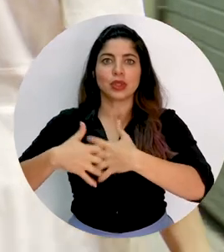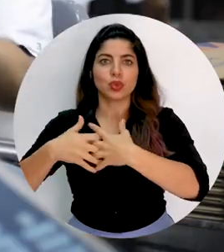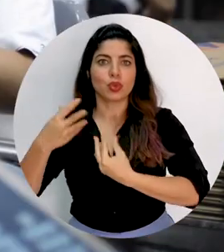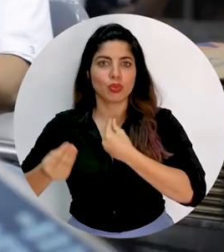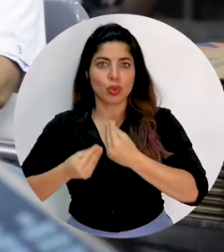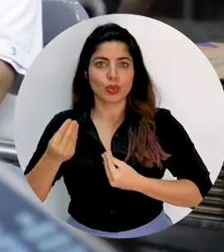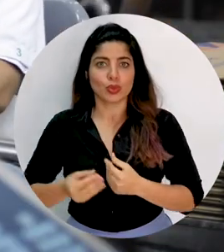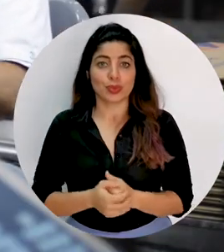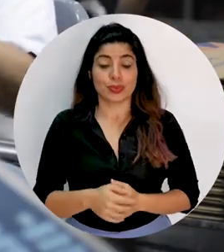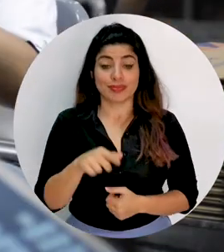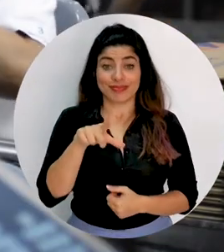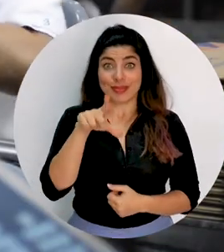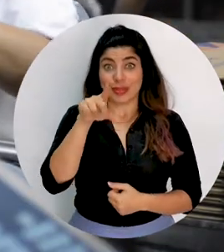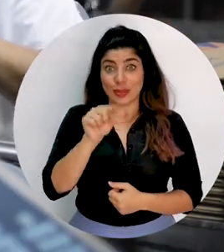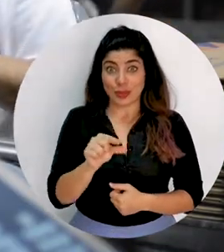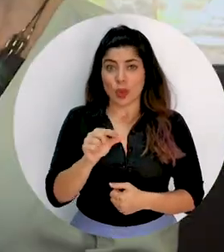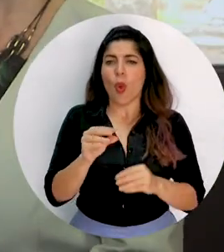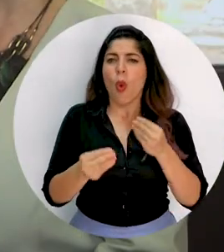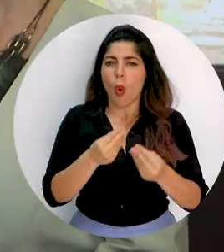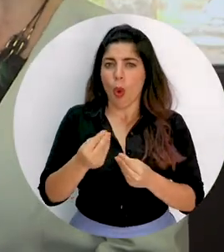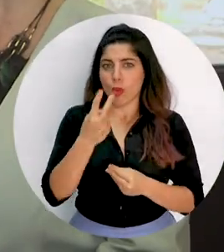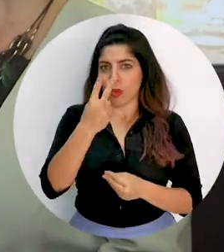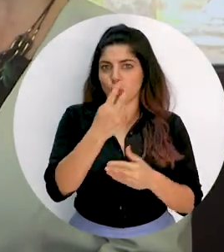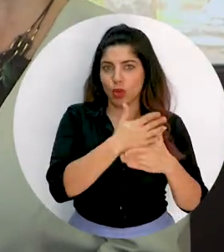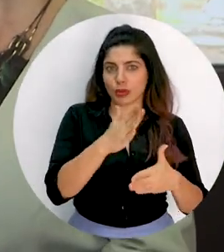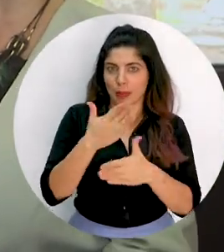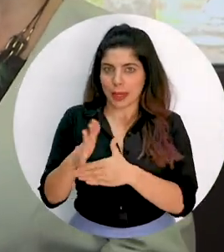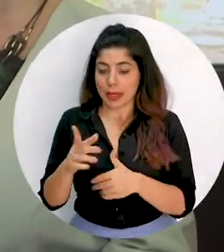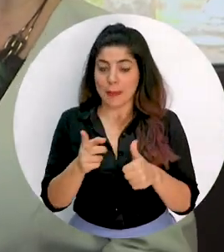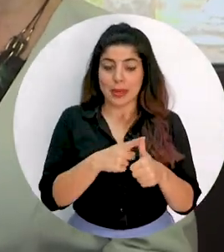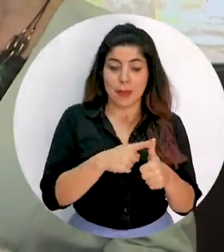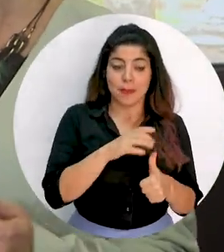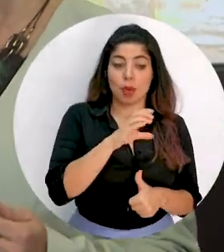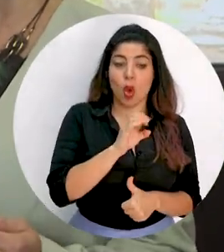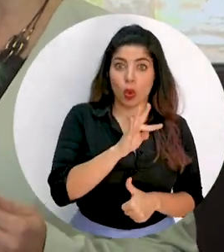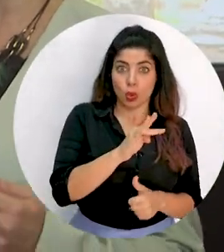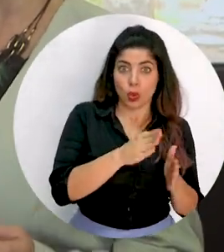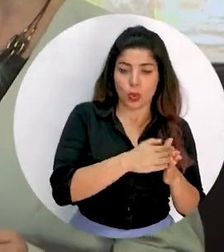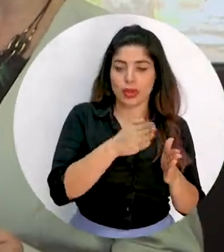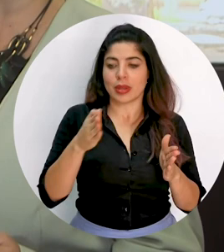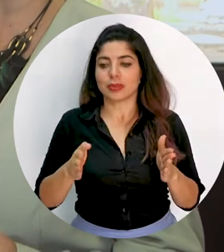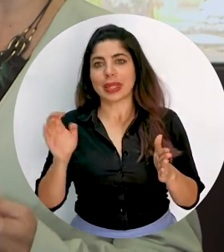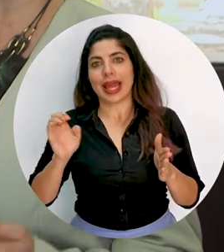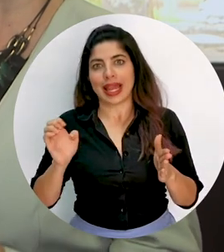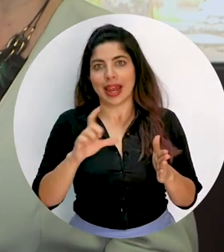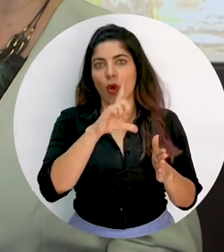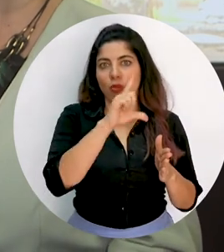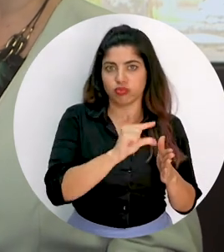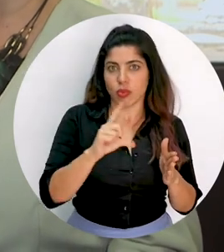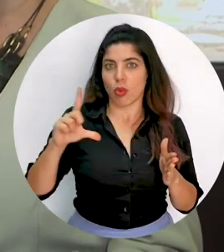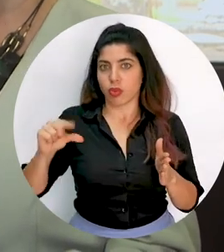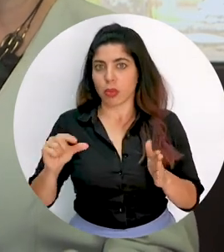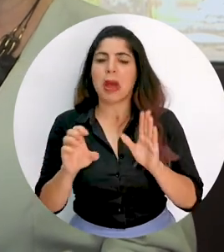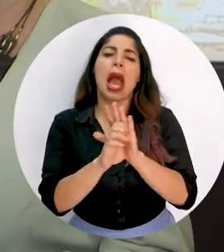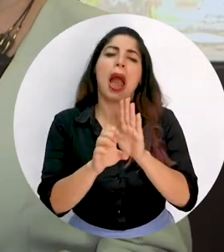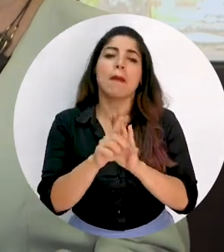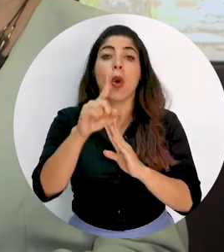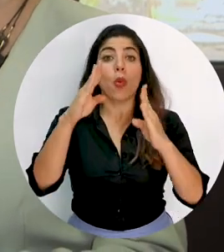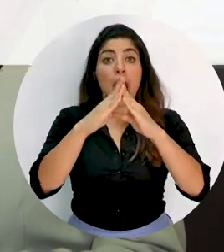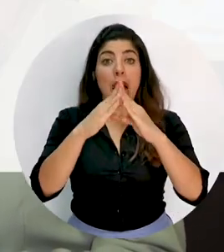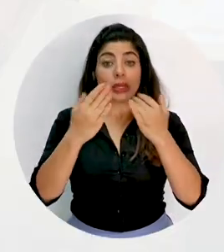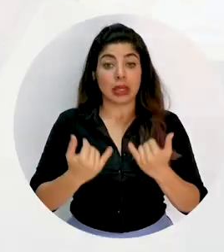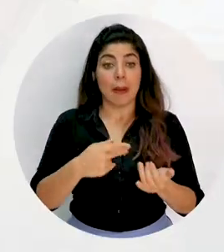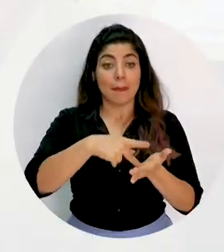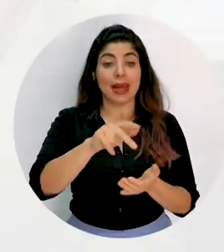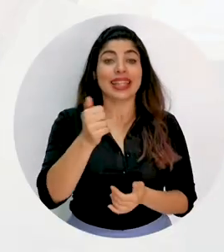comercios y la industria que produce. Esta producción se dará en dos tractos, uno en octubre y otro en enero. Por ejemplo,